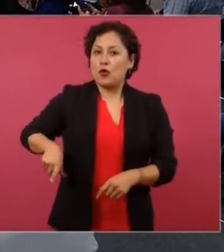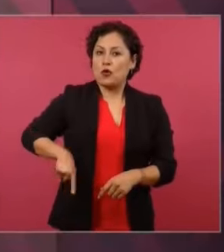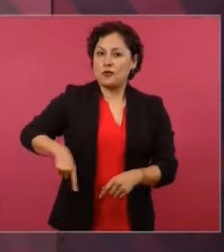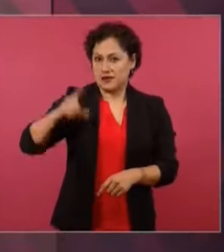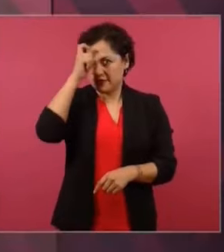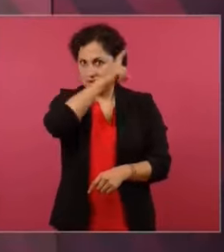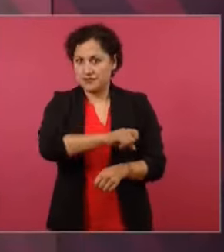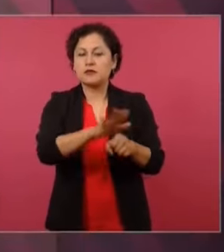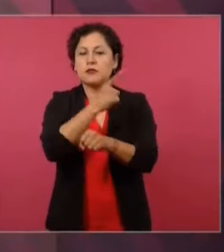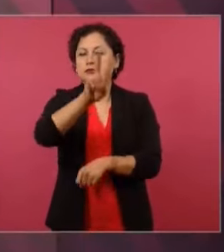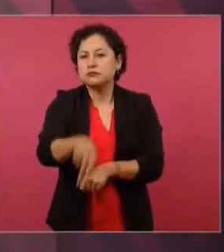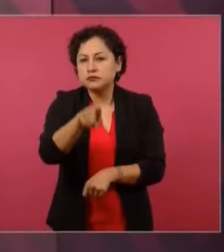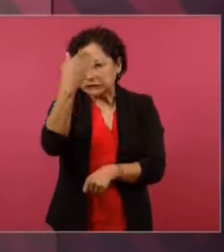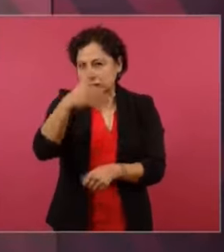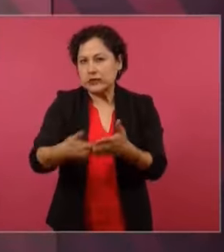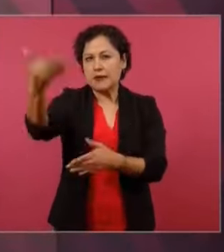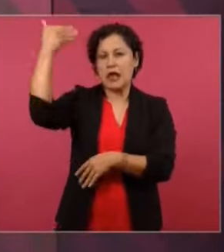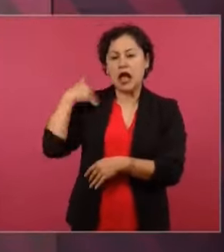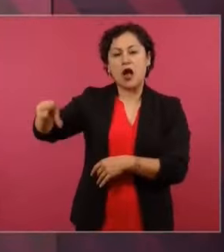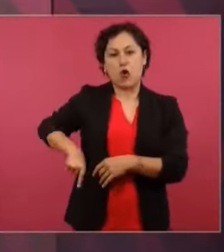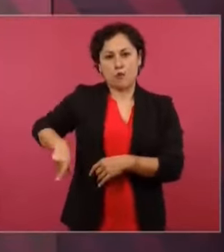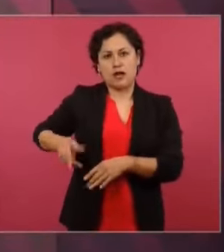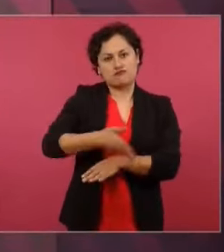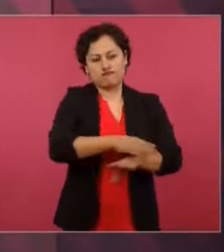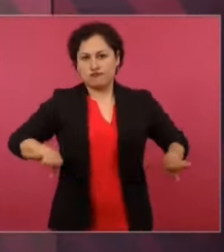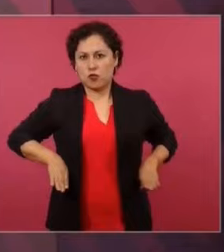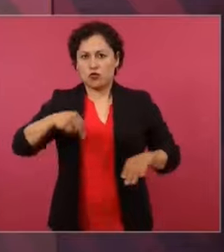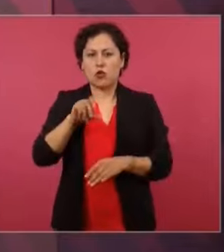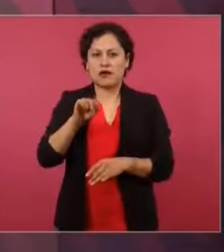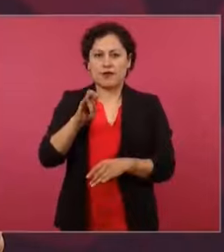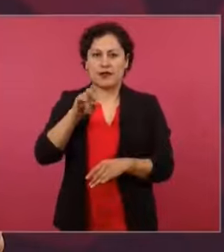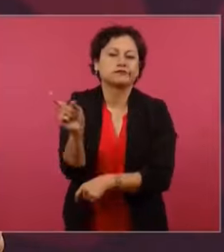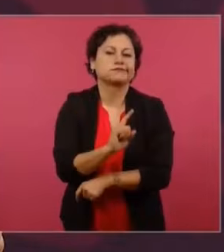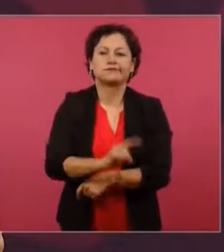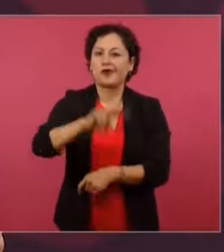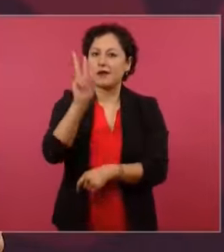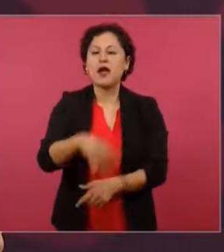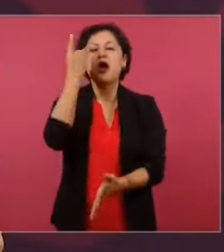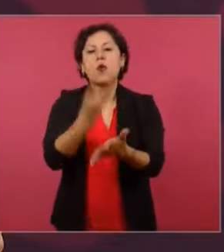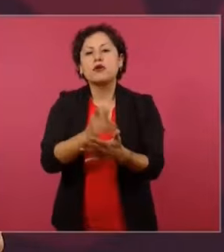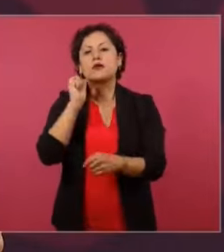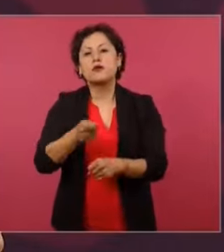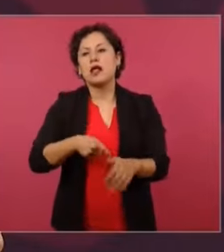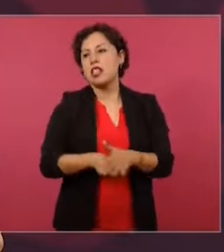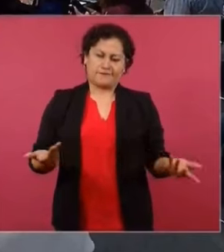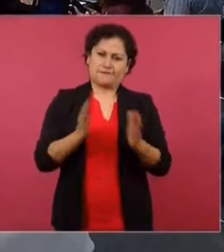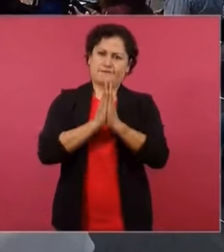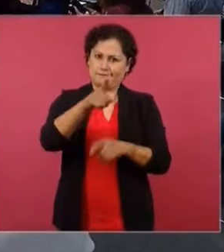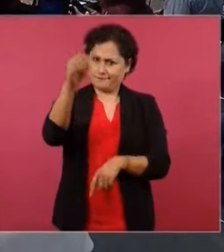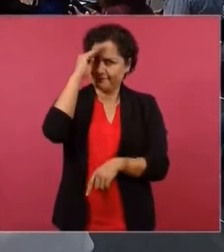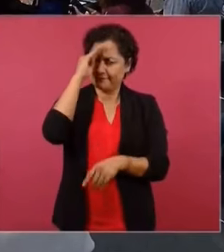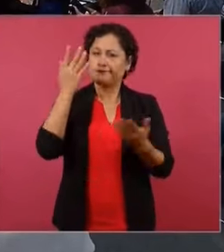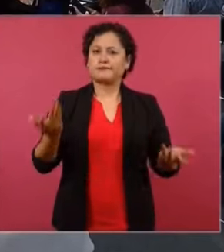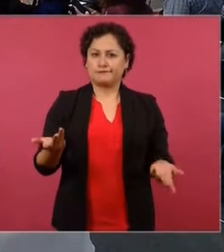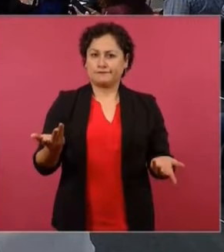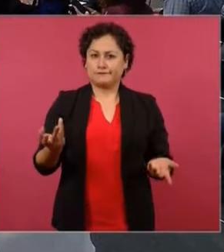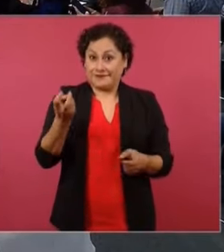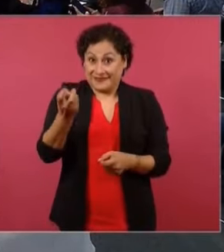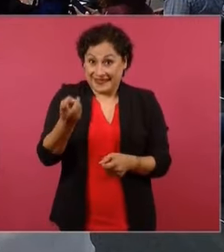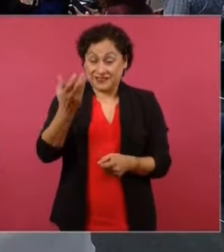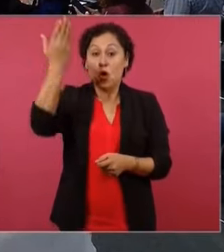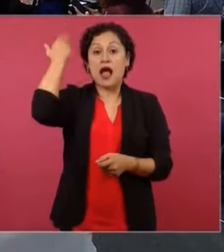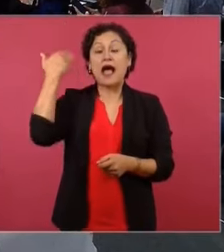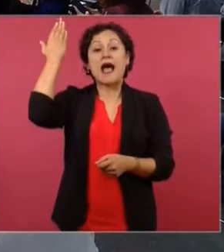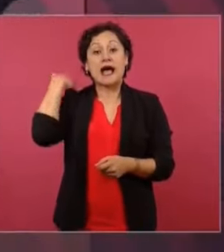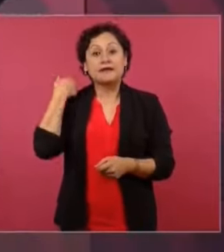estaba hecho para servir al pueblo. El gobierno durante el periodo neoliberal era un facilitador de la corrupción. Eso les pagaba muy bien a los altos funcionarios. Los altos funcionarios públicos estaban